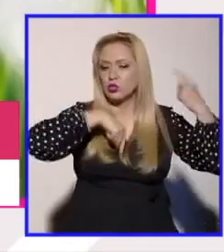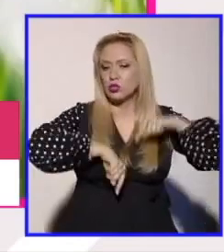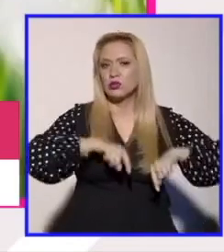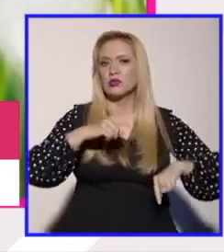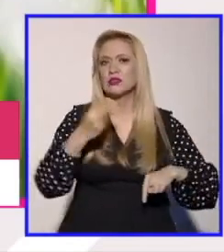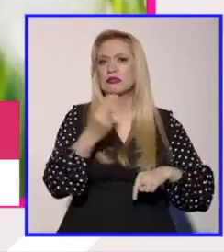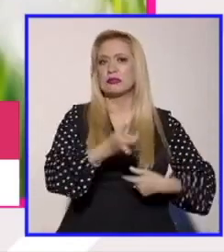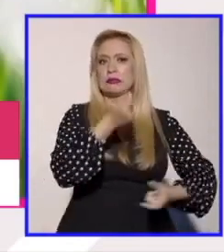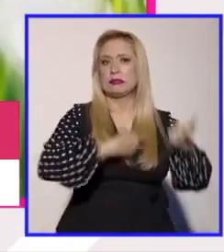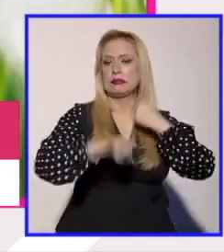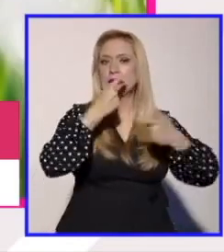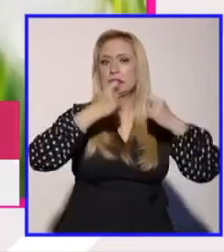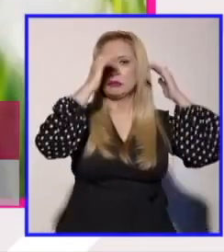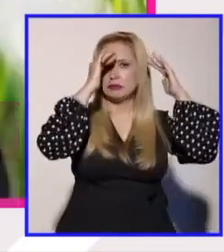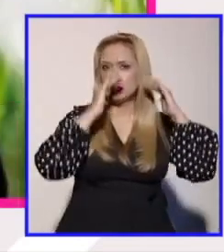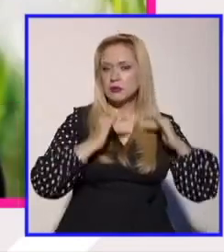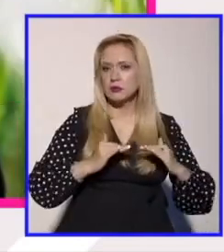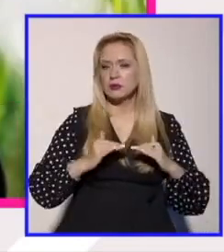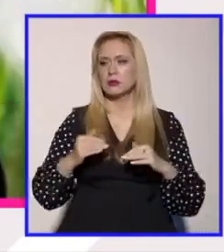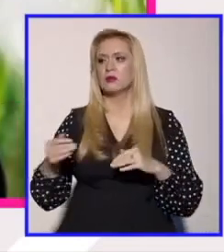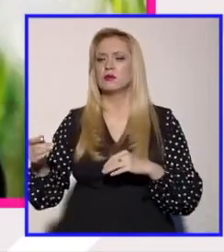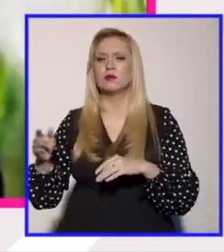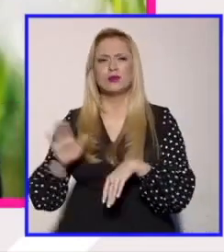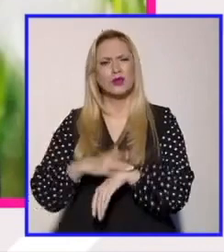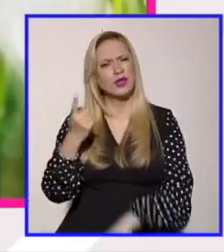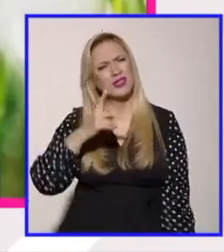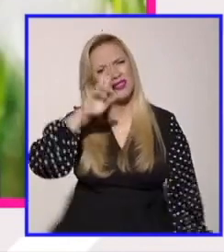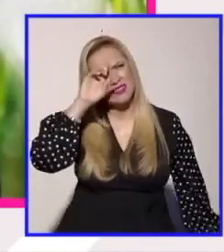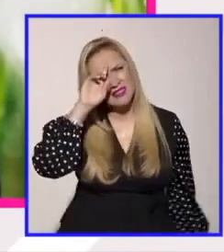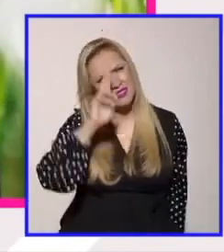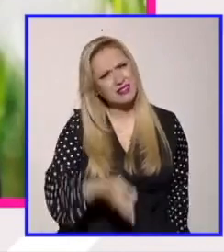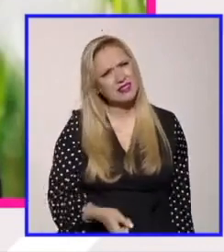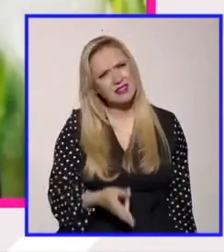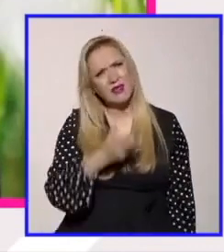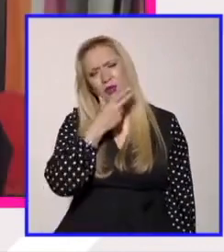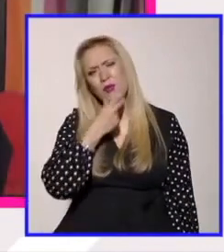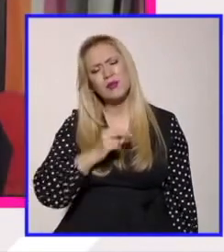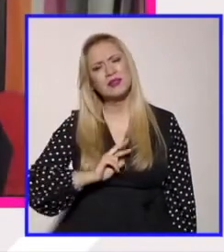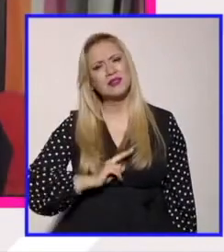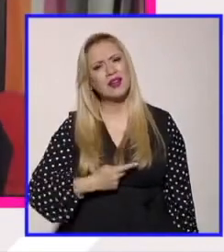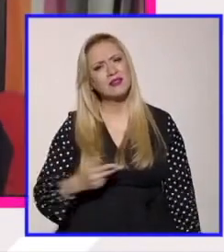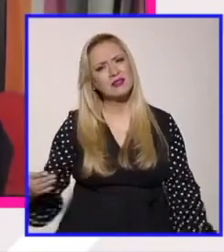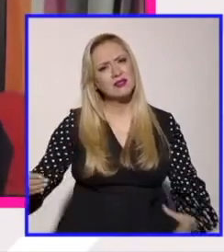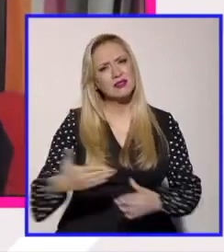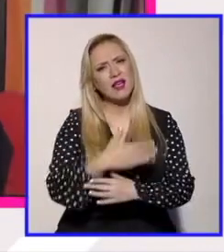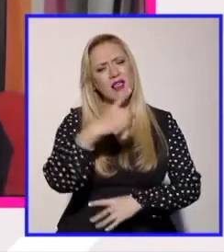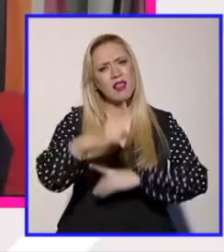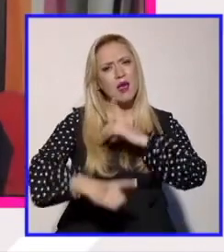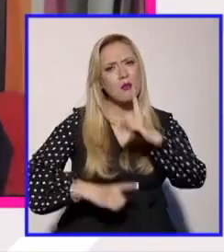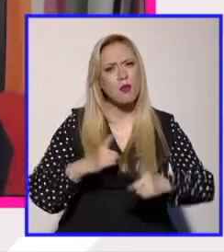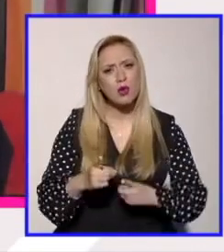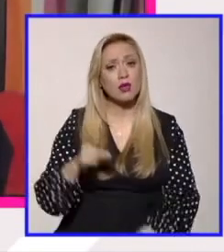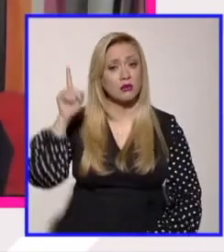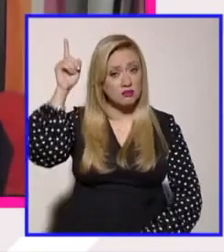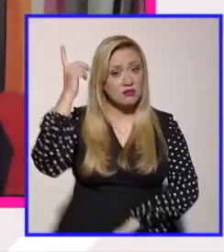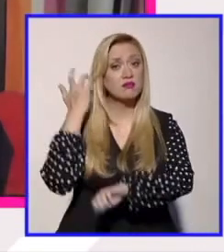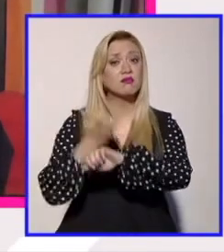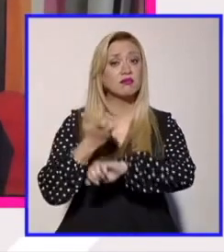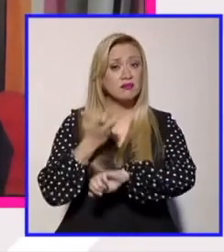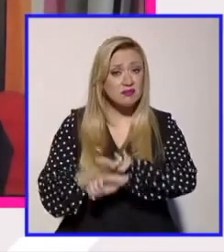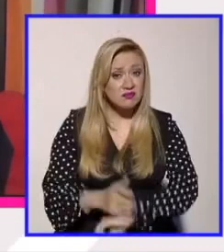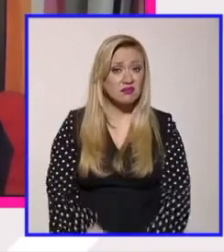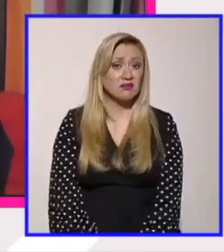género ¿por qué entonces prohibir la participación de hombres trans en los deportes? eso pasa en los Estados Unidos